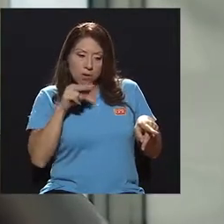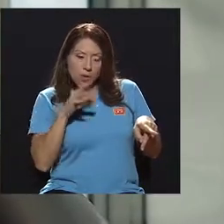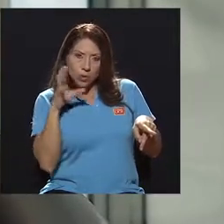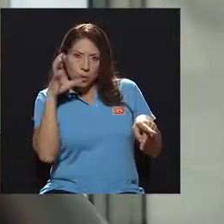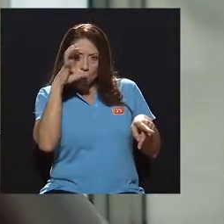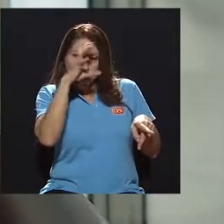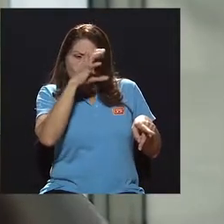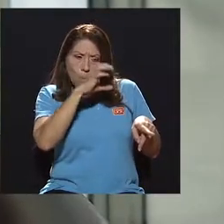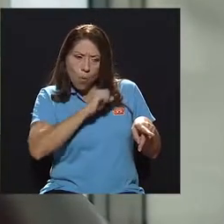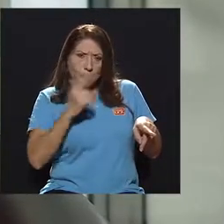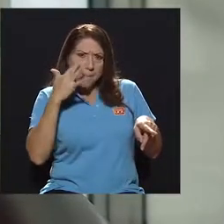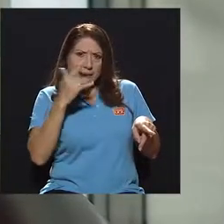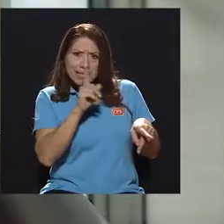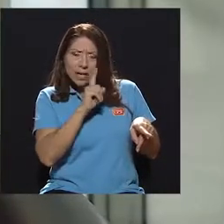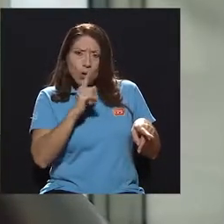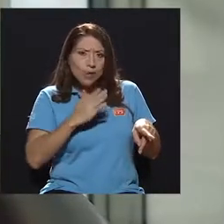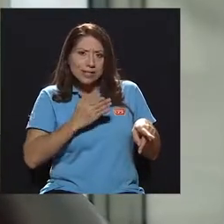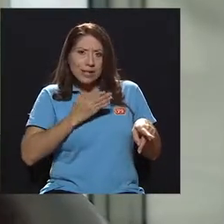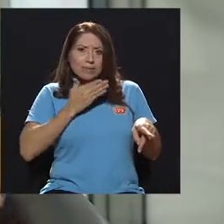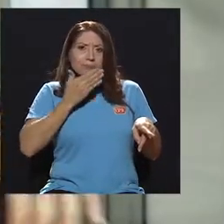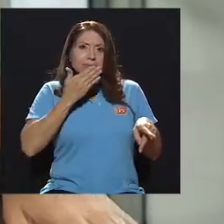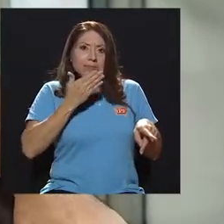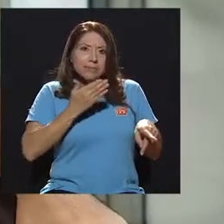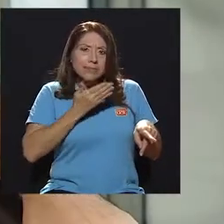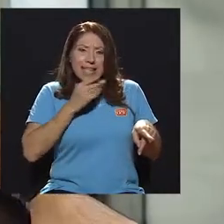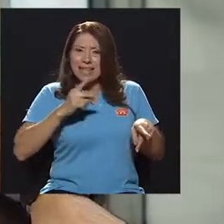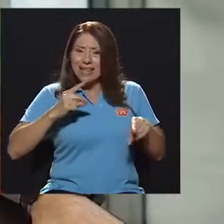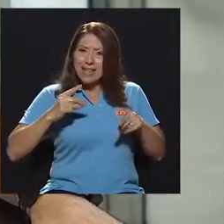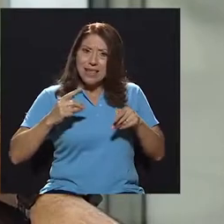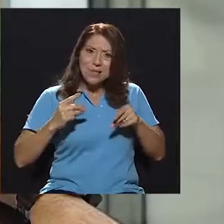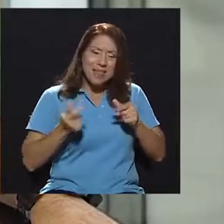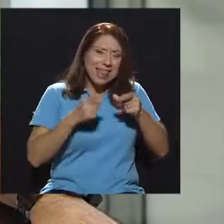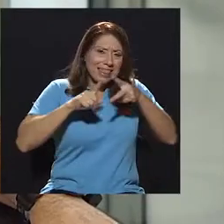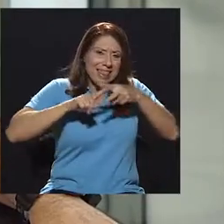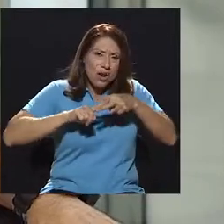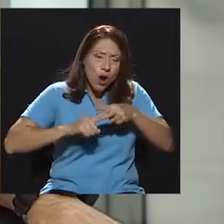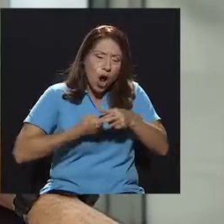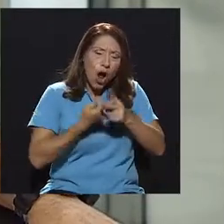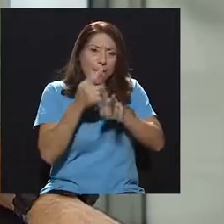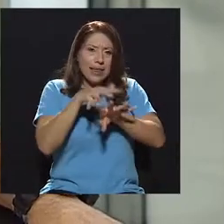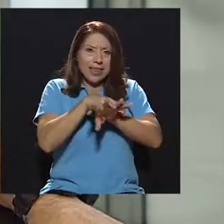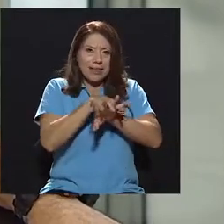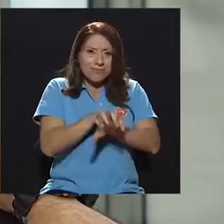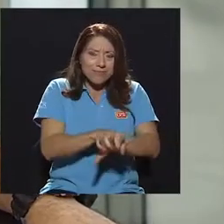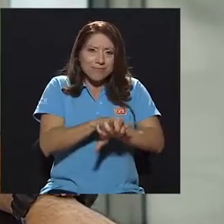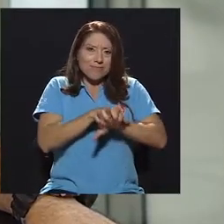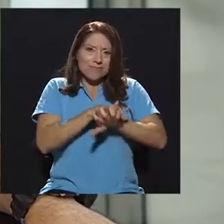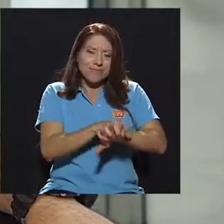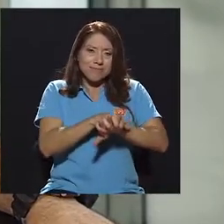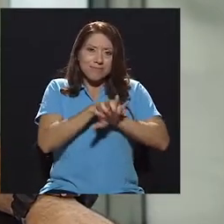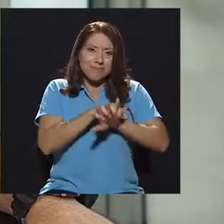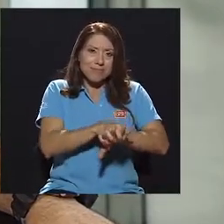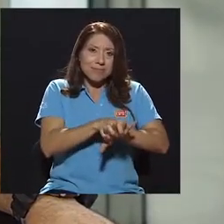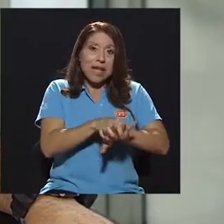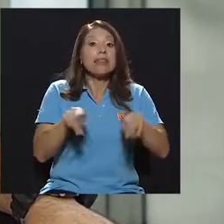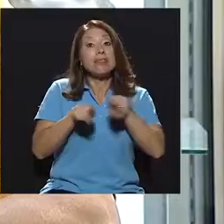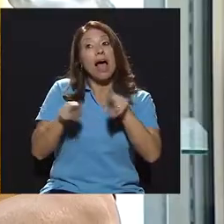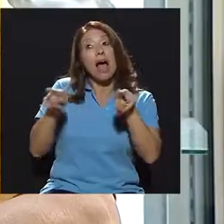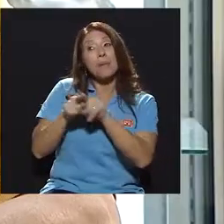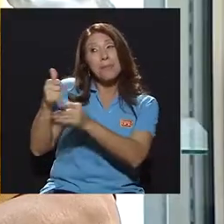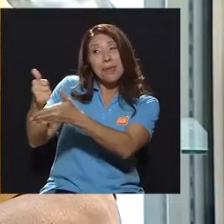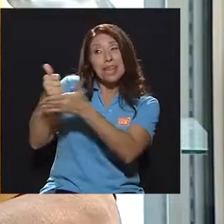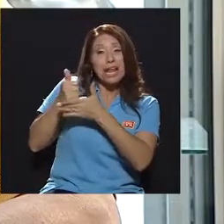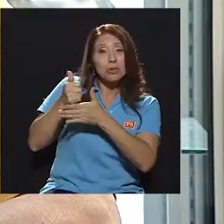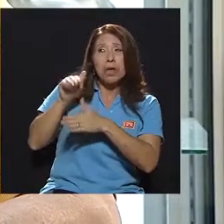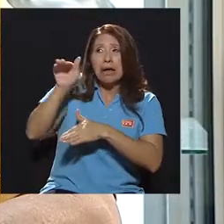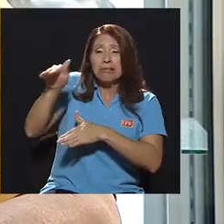no se levanta, no hay signos de respiración. Entonces, debemos comenzar con las compresiones torácicas lo más antes posible. Pedir